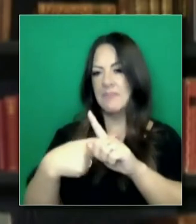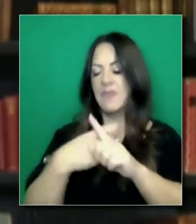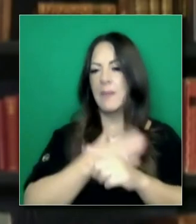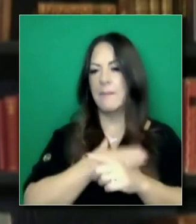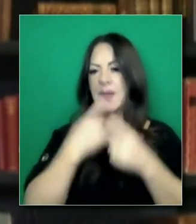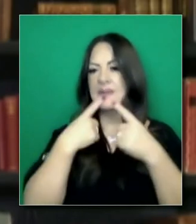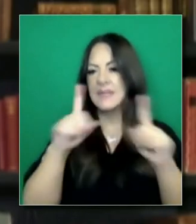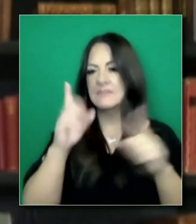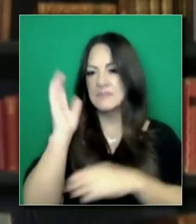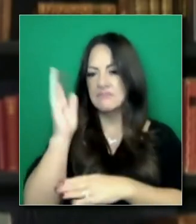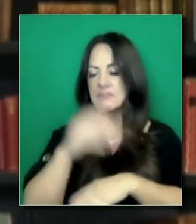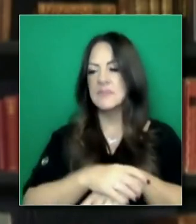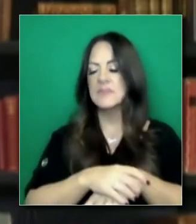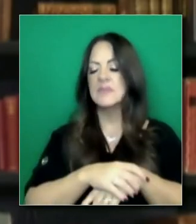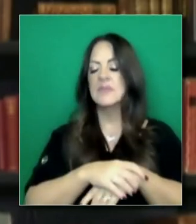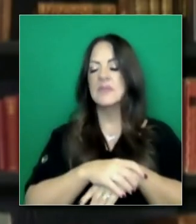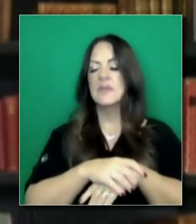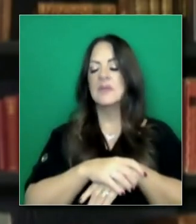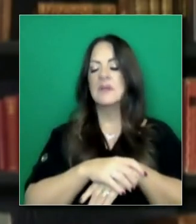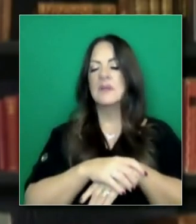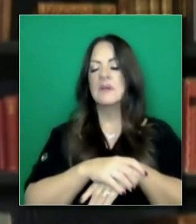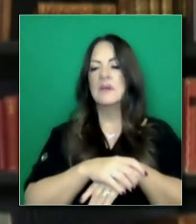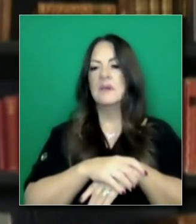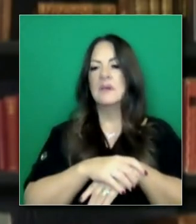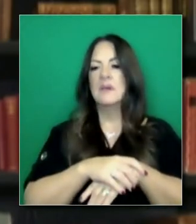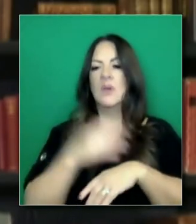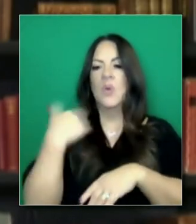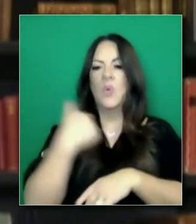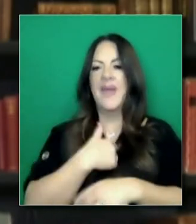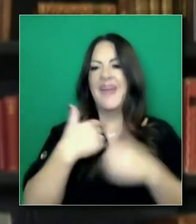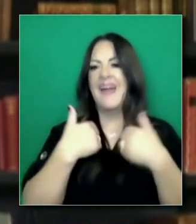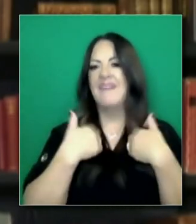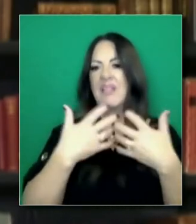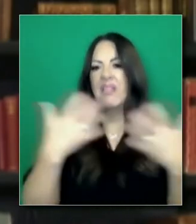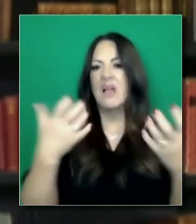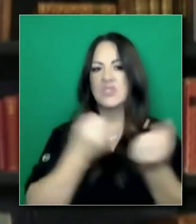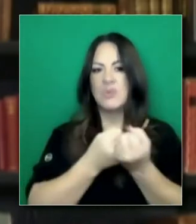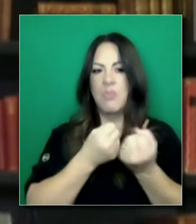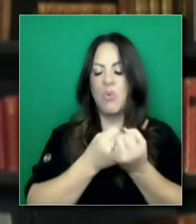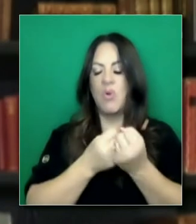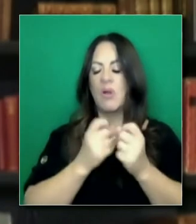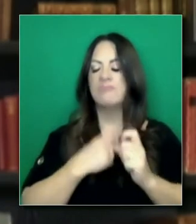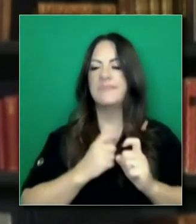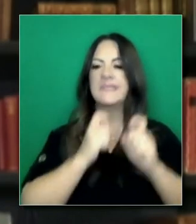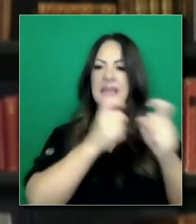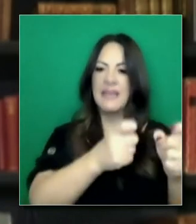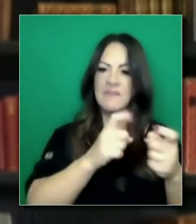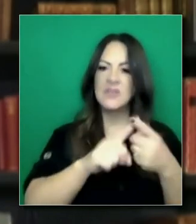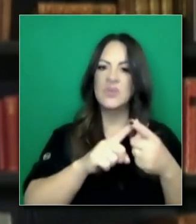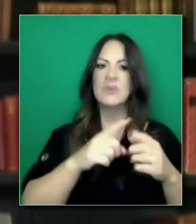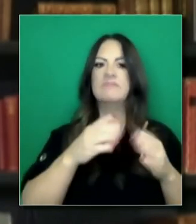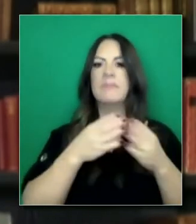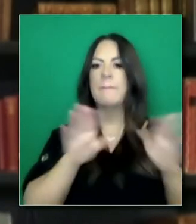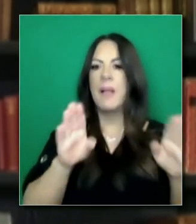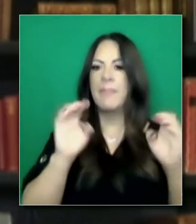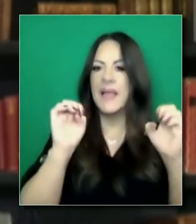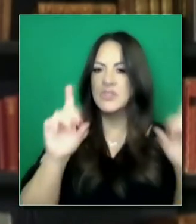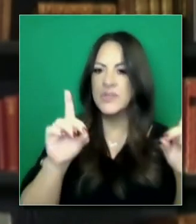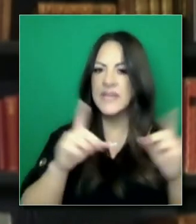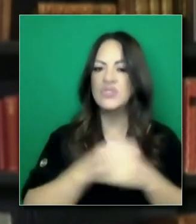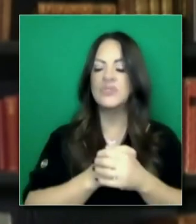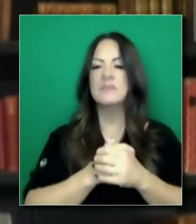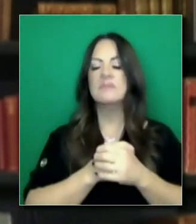claramente en este paquete de alivio de COVID-19 y hay apoyo sustancial para la educación pública a través del espectro